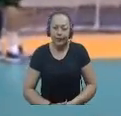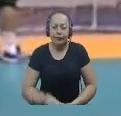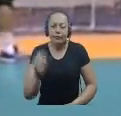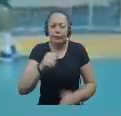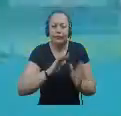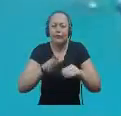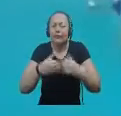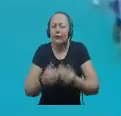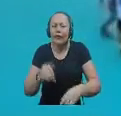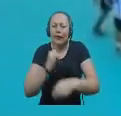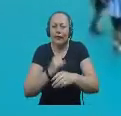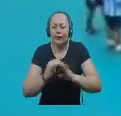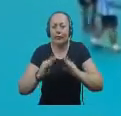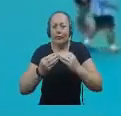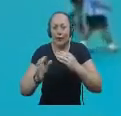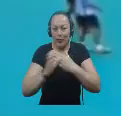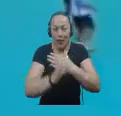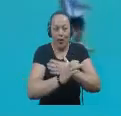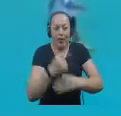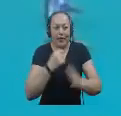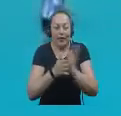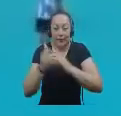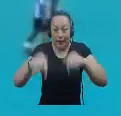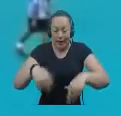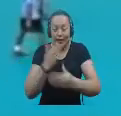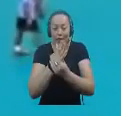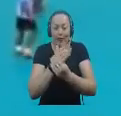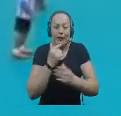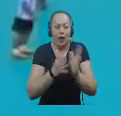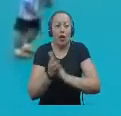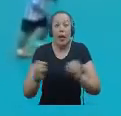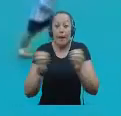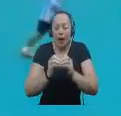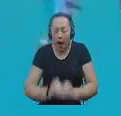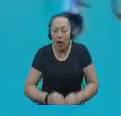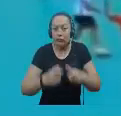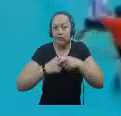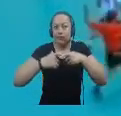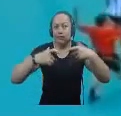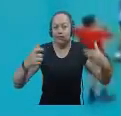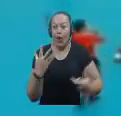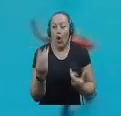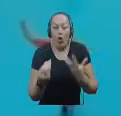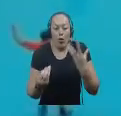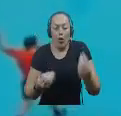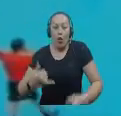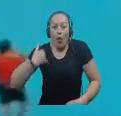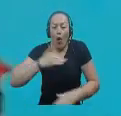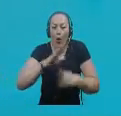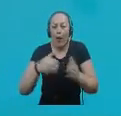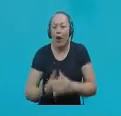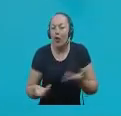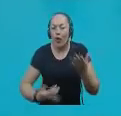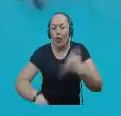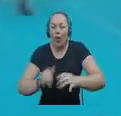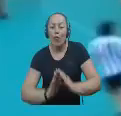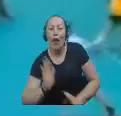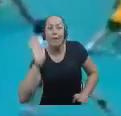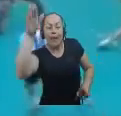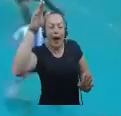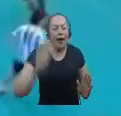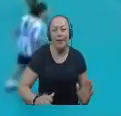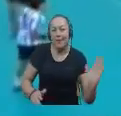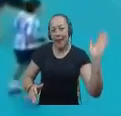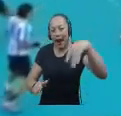la institución educativa Nuestra Señora del Carmen de La Dorada Ha crecido un importante grupo de jóvenes que juegan al balonmano Chicos